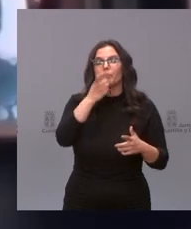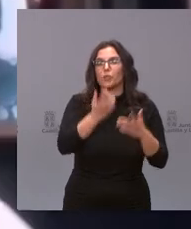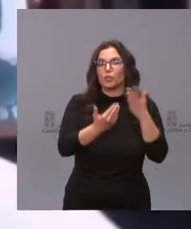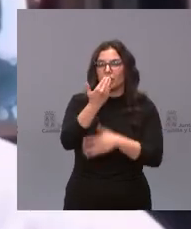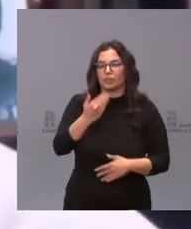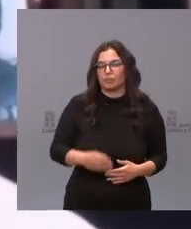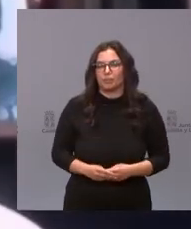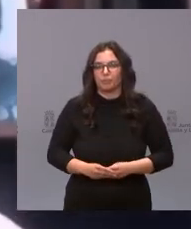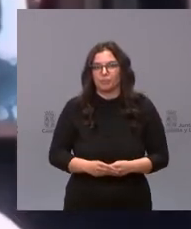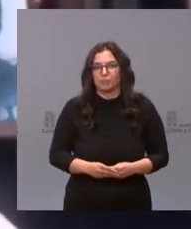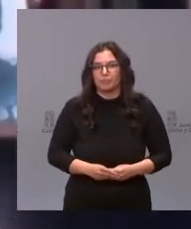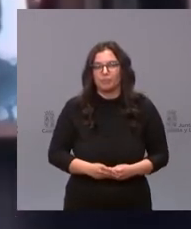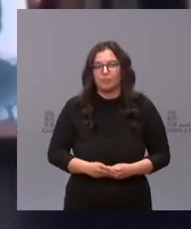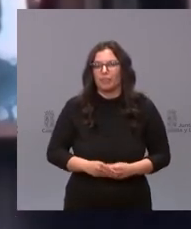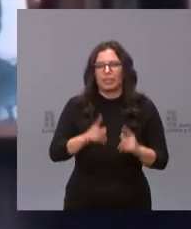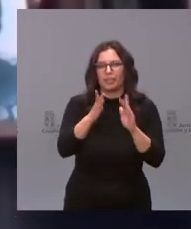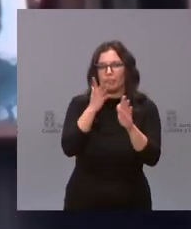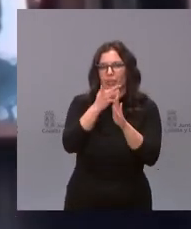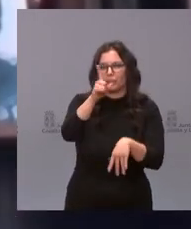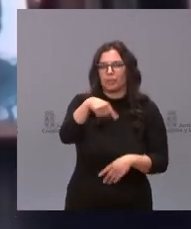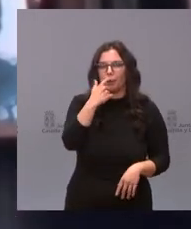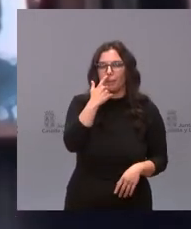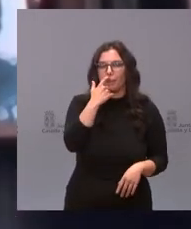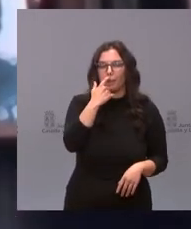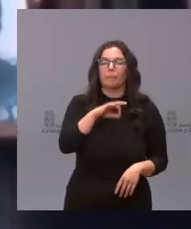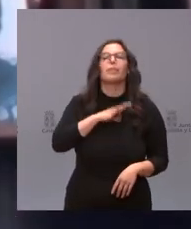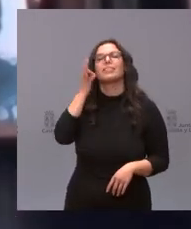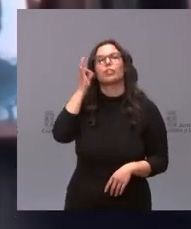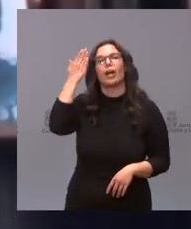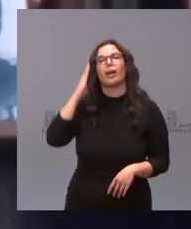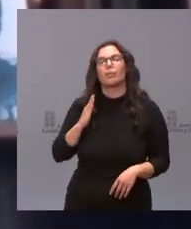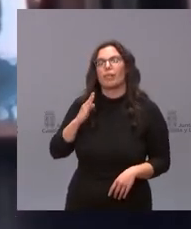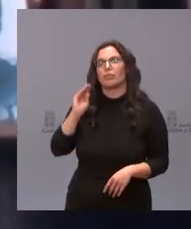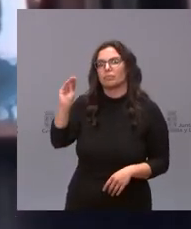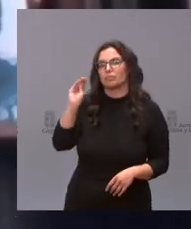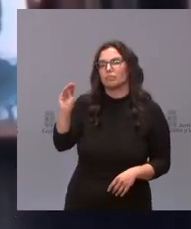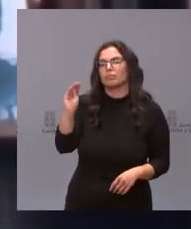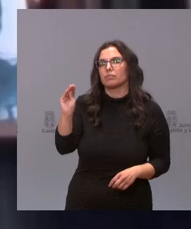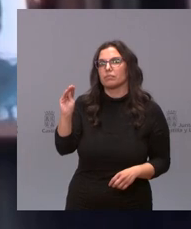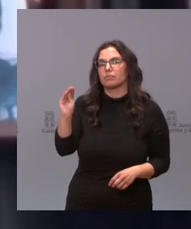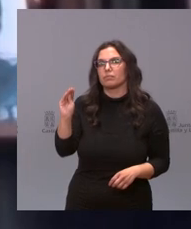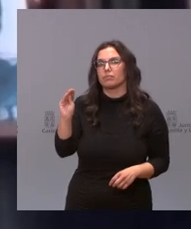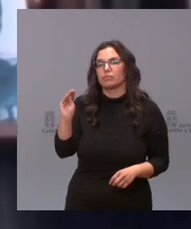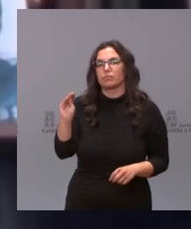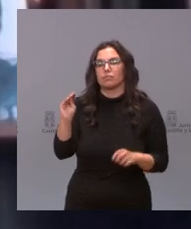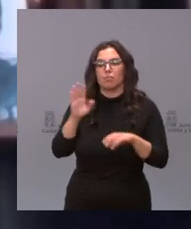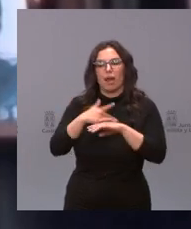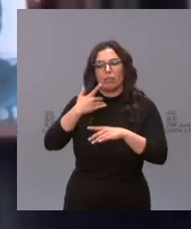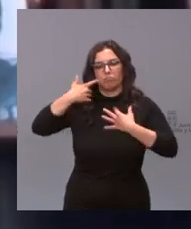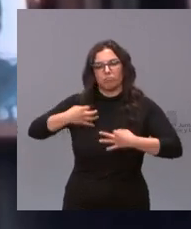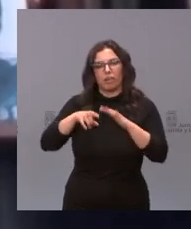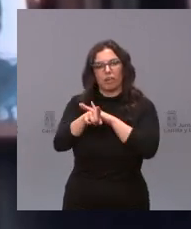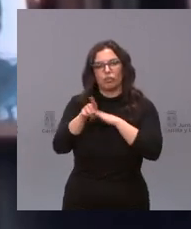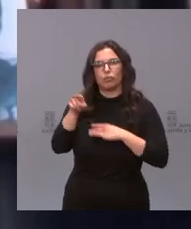saludos a los dos muy rápidamente también a la señora Arrimadas quería preguntarle en clave precisamente de garantizar la gestión si sería